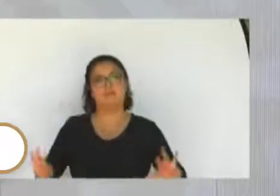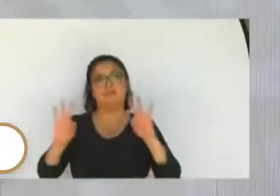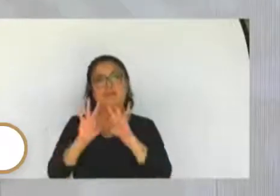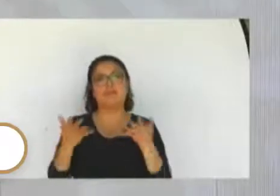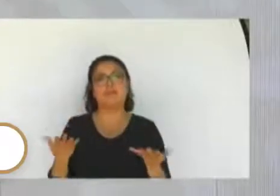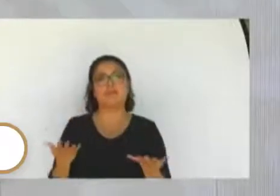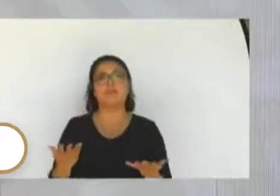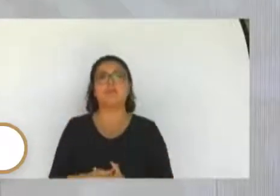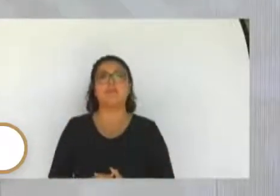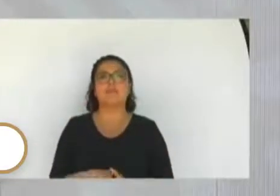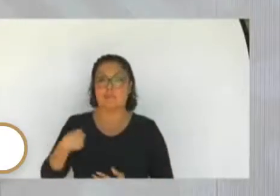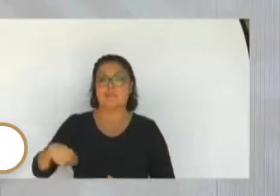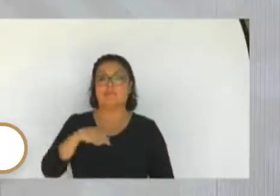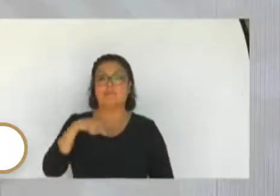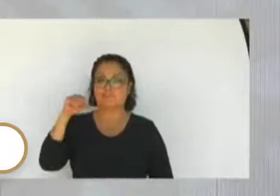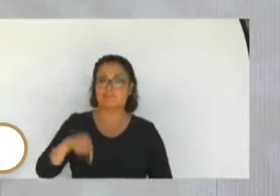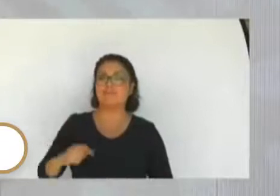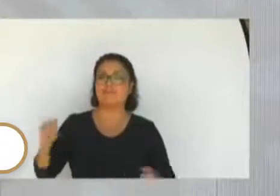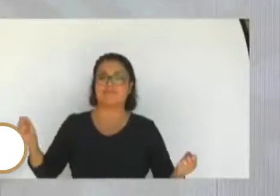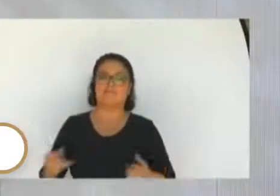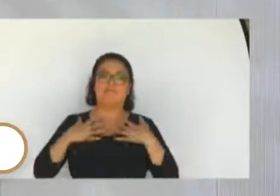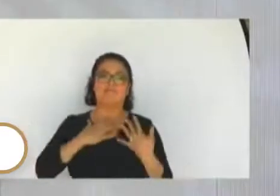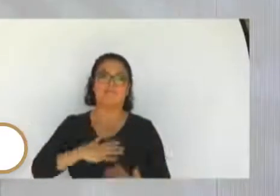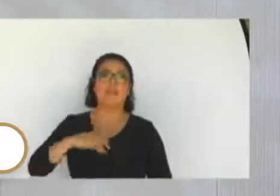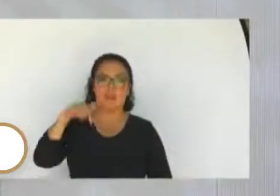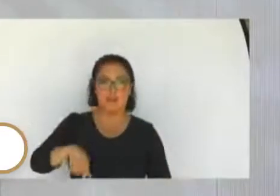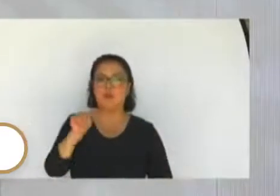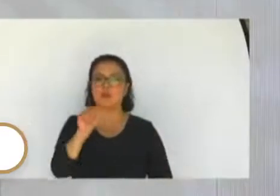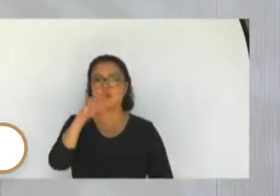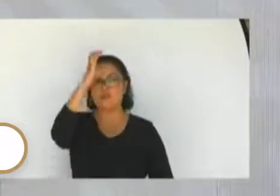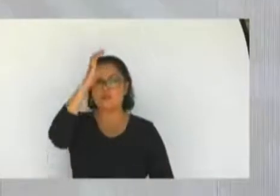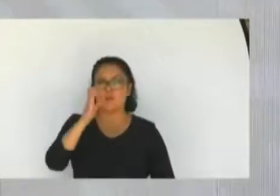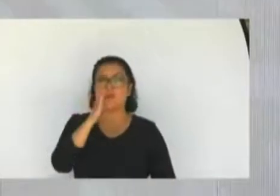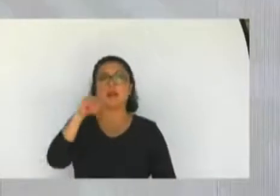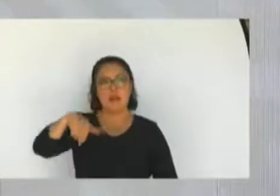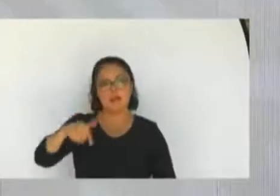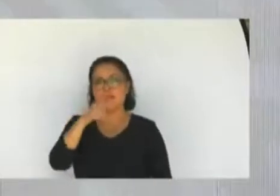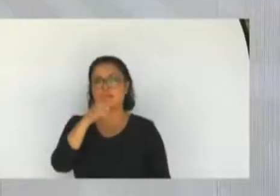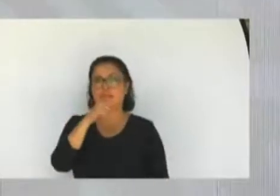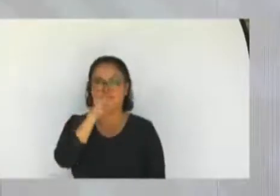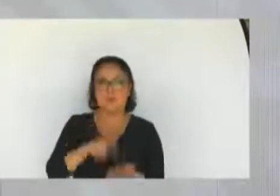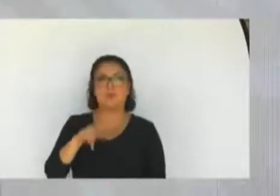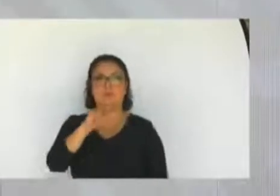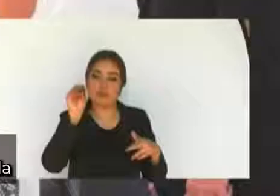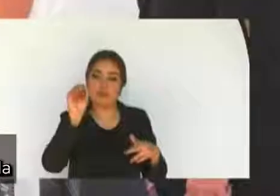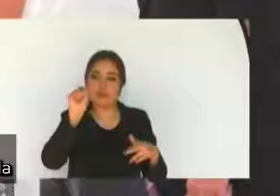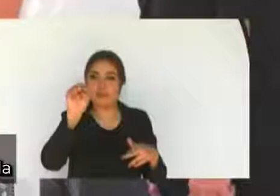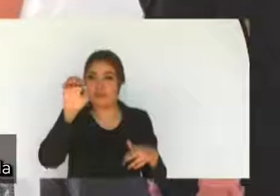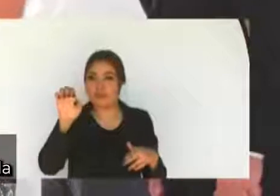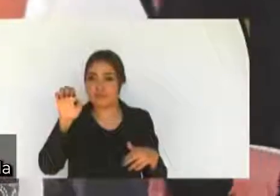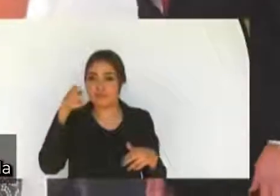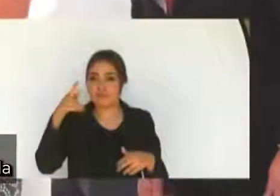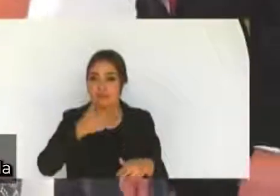eso es tan estimulante estar aquí hoy en Torreón, aquí en Coahuila, aquí en Peñoles y sobre todo con esta amplísima convocatoria.